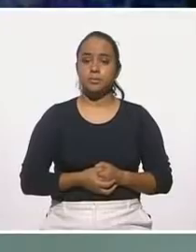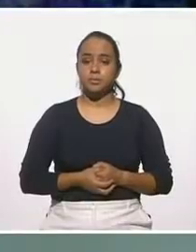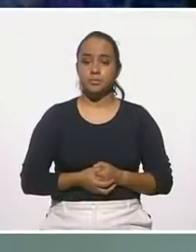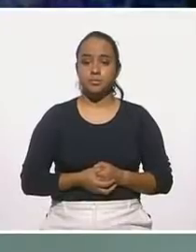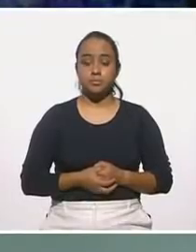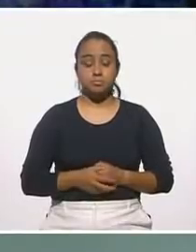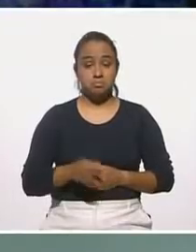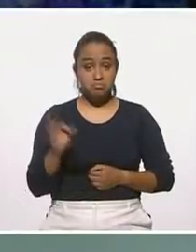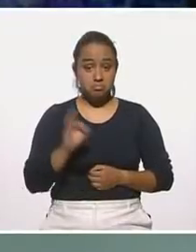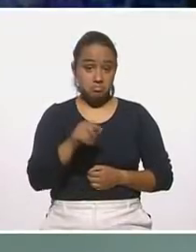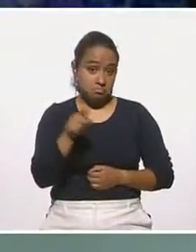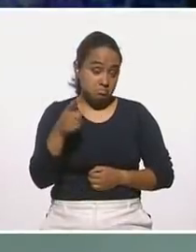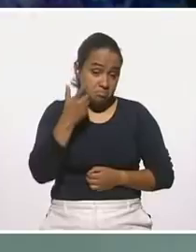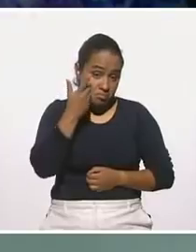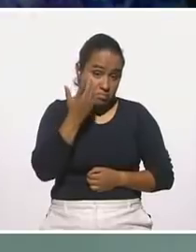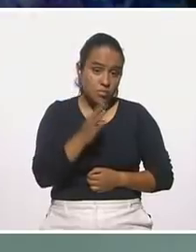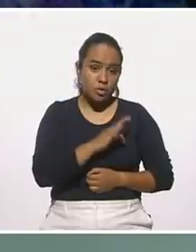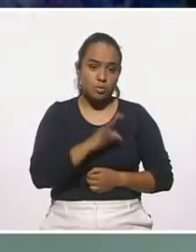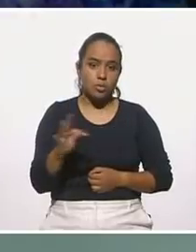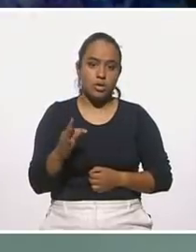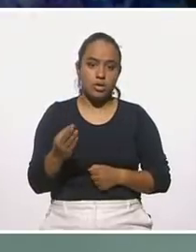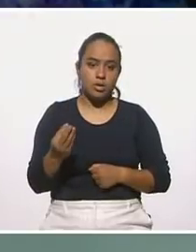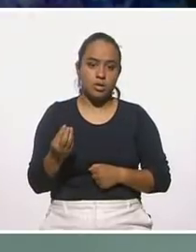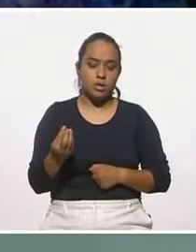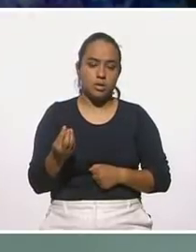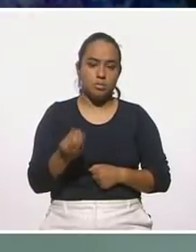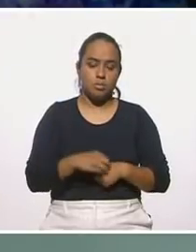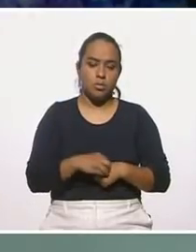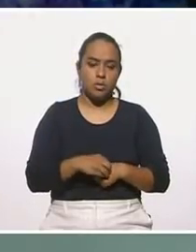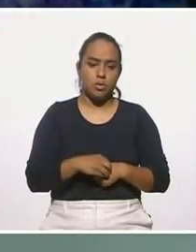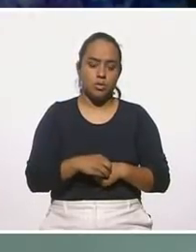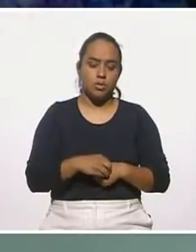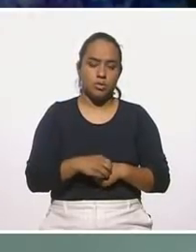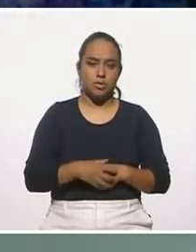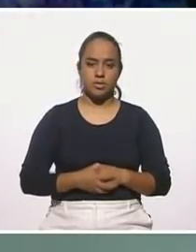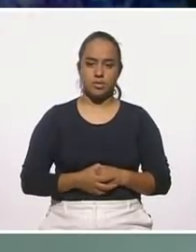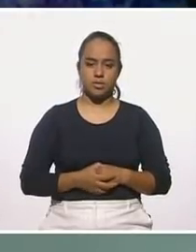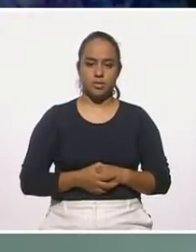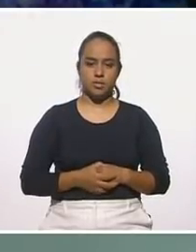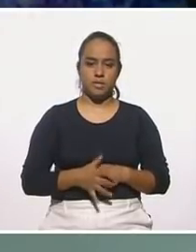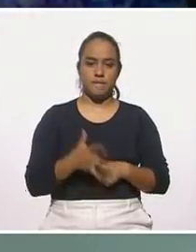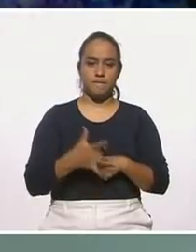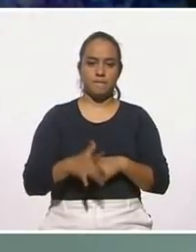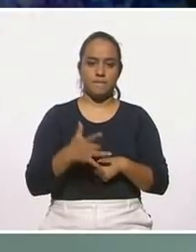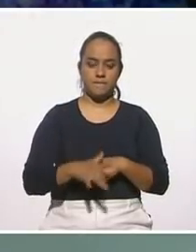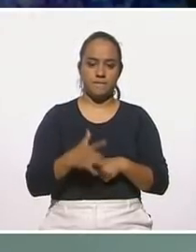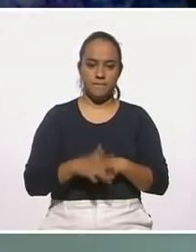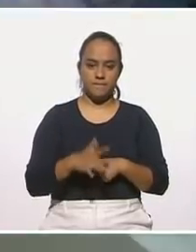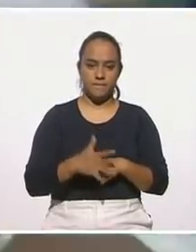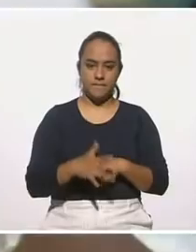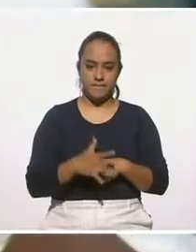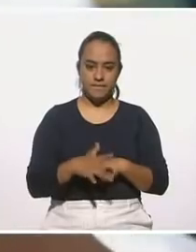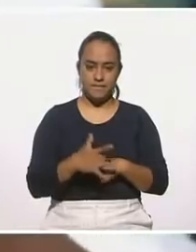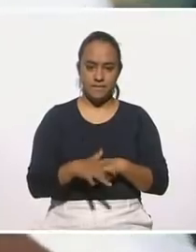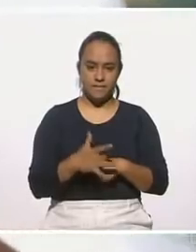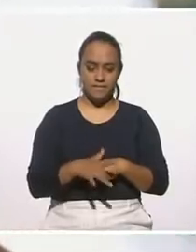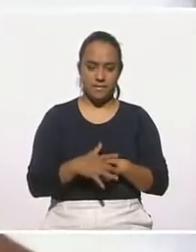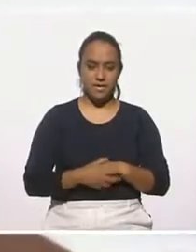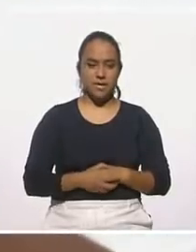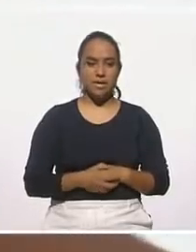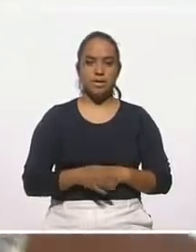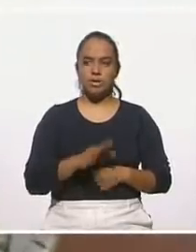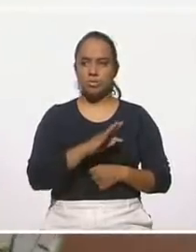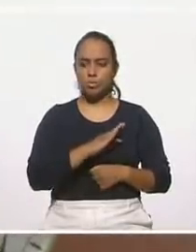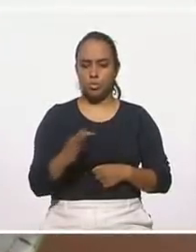y si quieren le ponemos, le ponemos este quesito, le